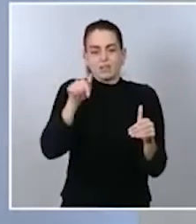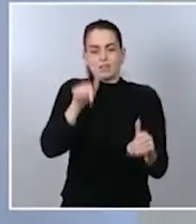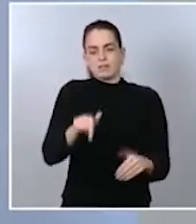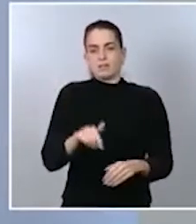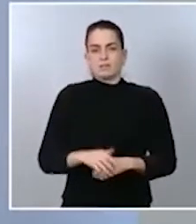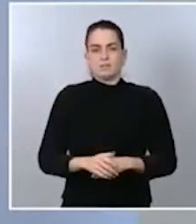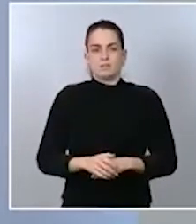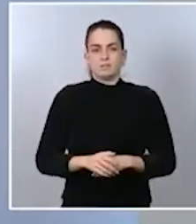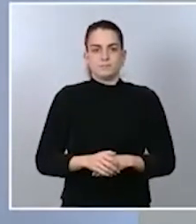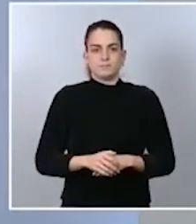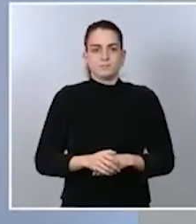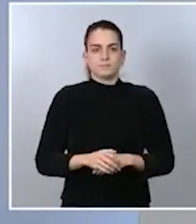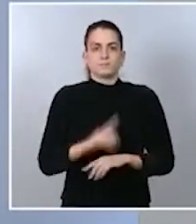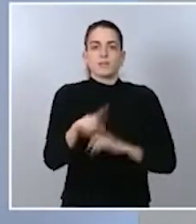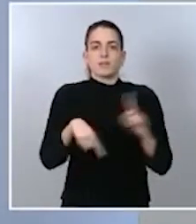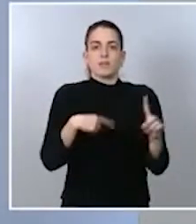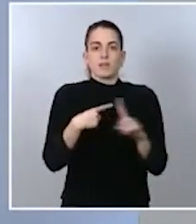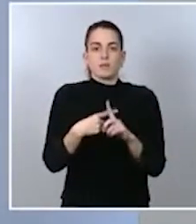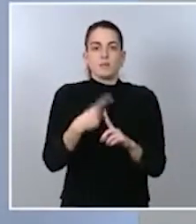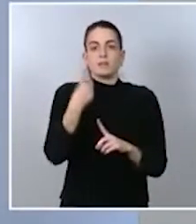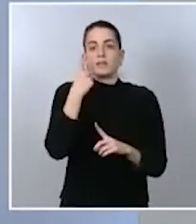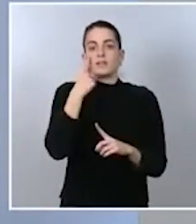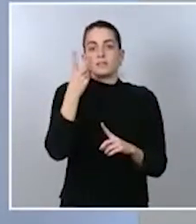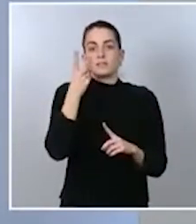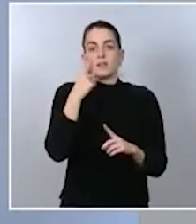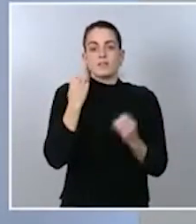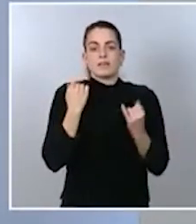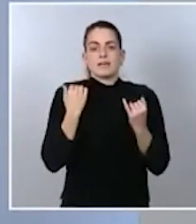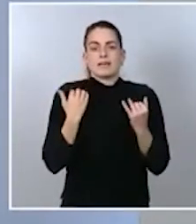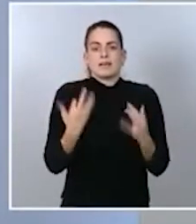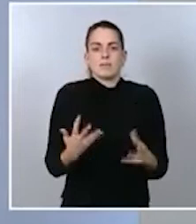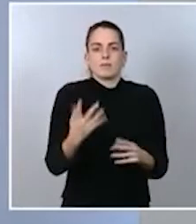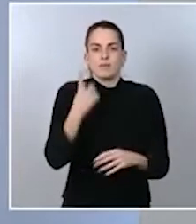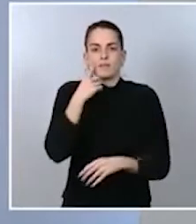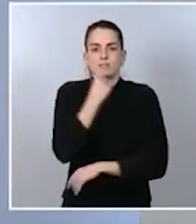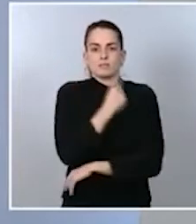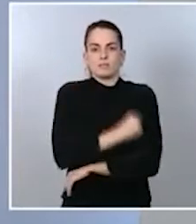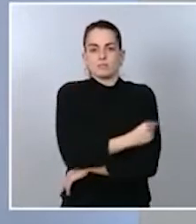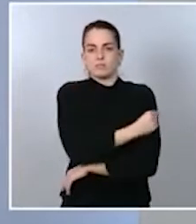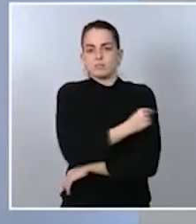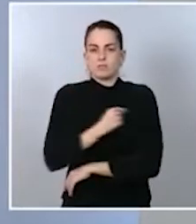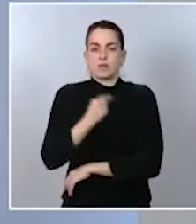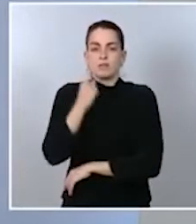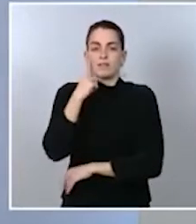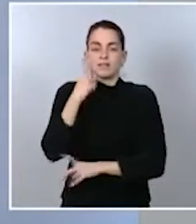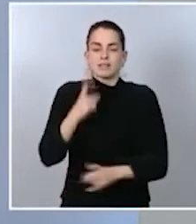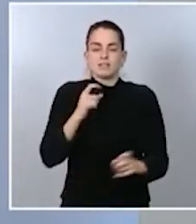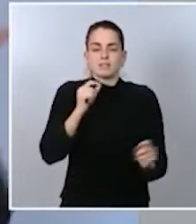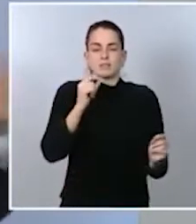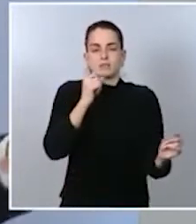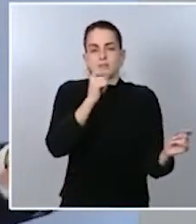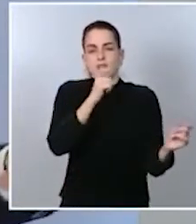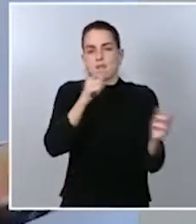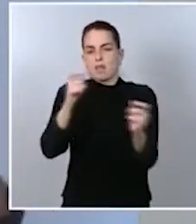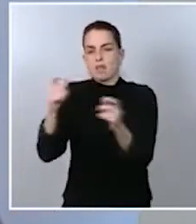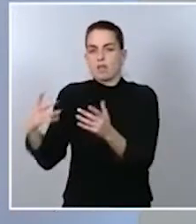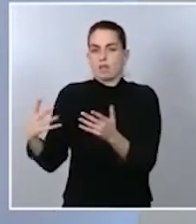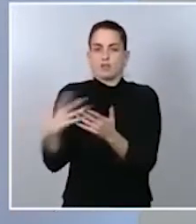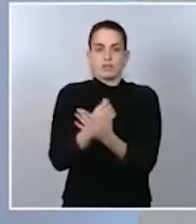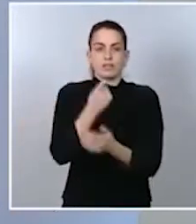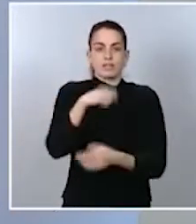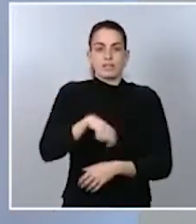conseguir una velocidad de curcedor en el plan de vacunación en nuestro país para reforzar esta tendencia y que pronto en nuestro país haya ya más personas